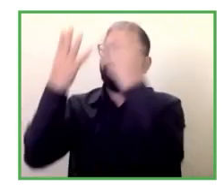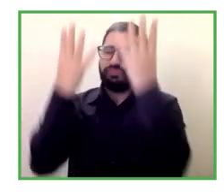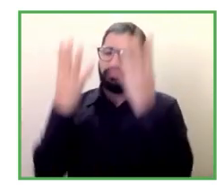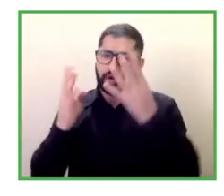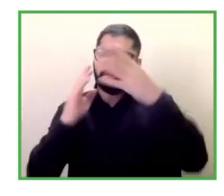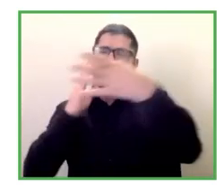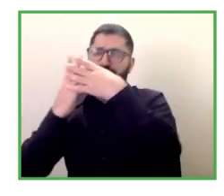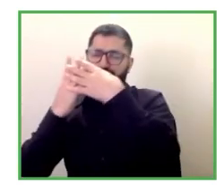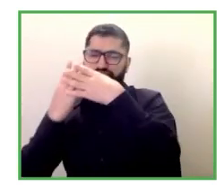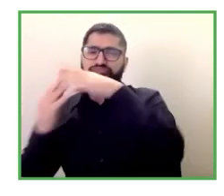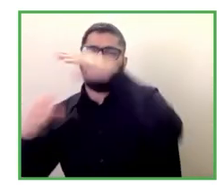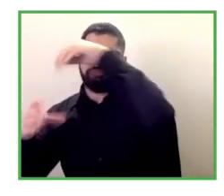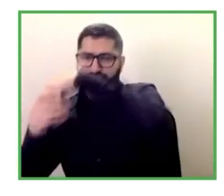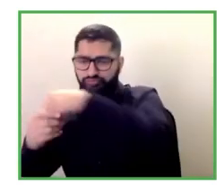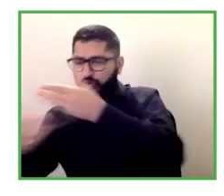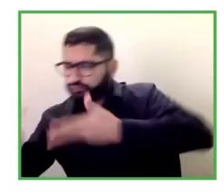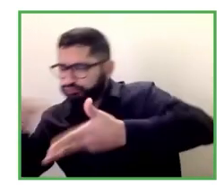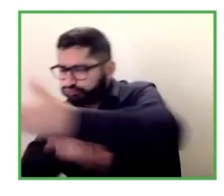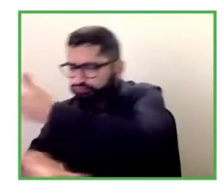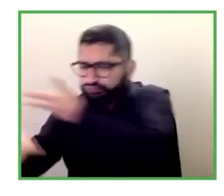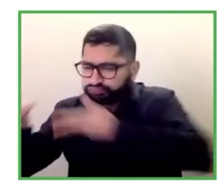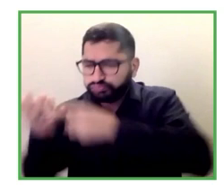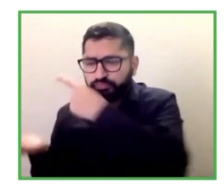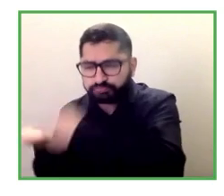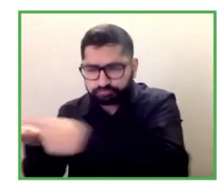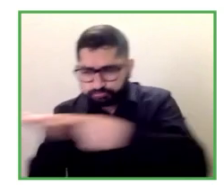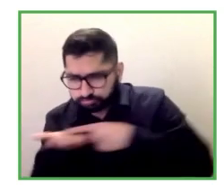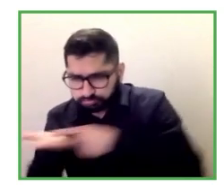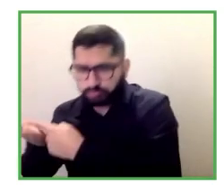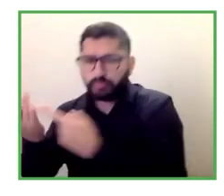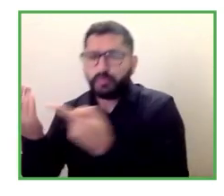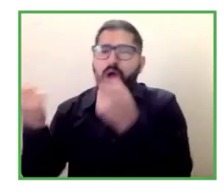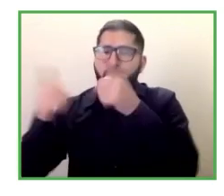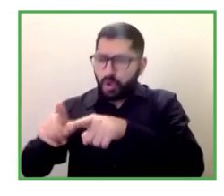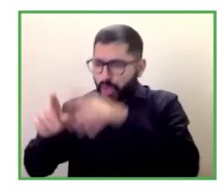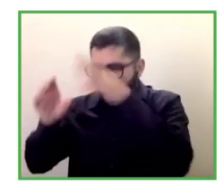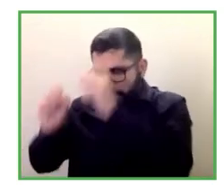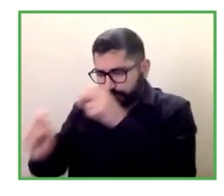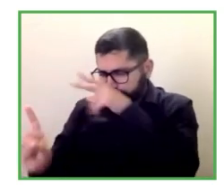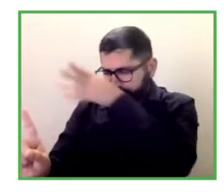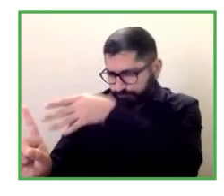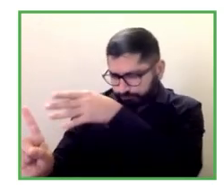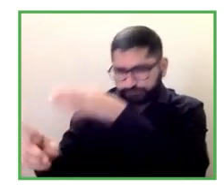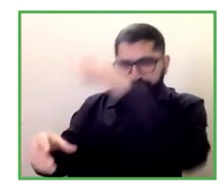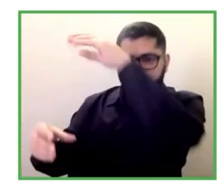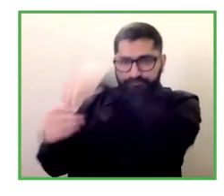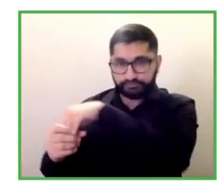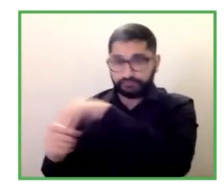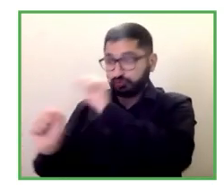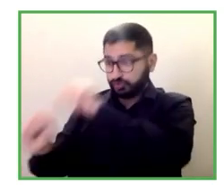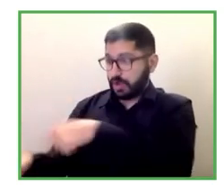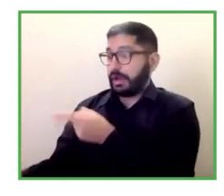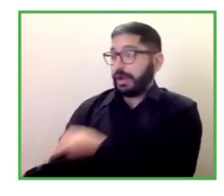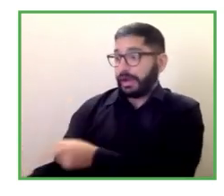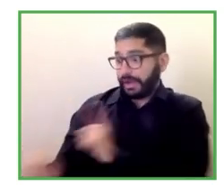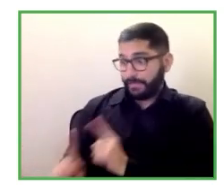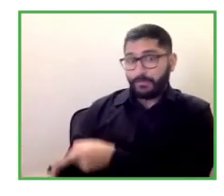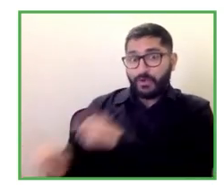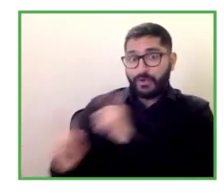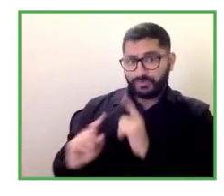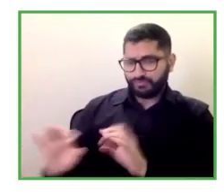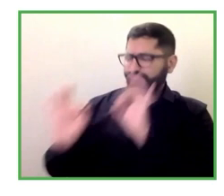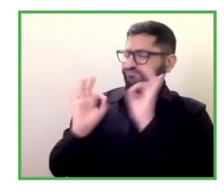se vea por otra parte pues los resultados tangibles que el proyecto tiene las